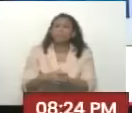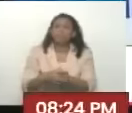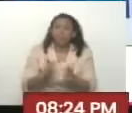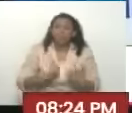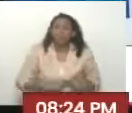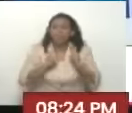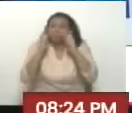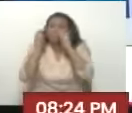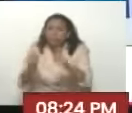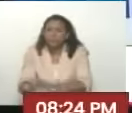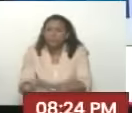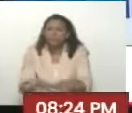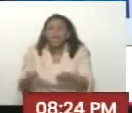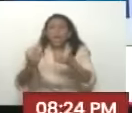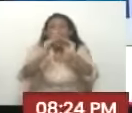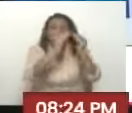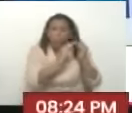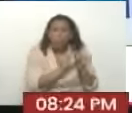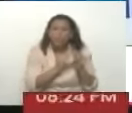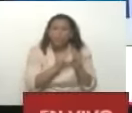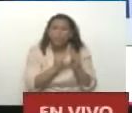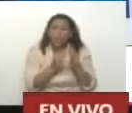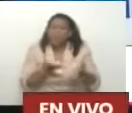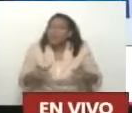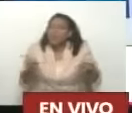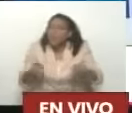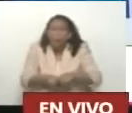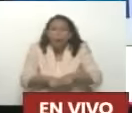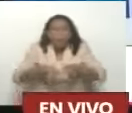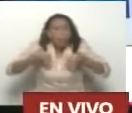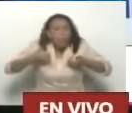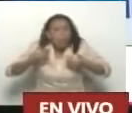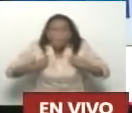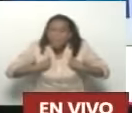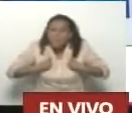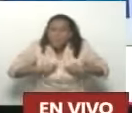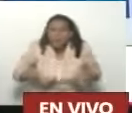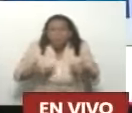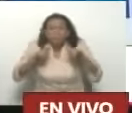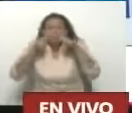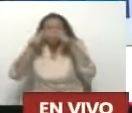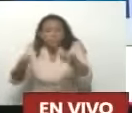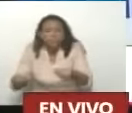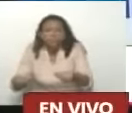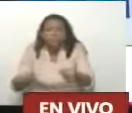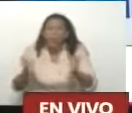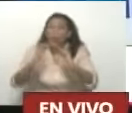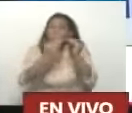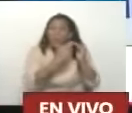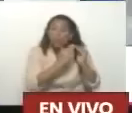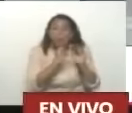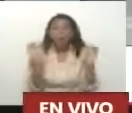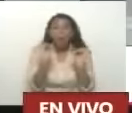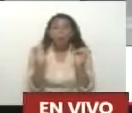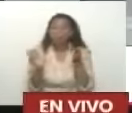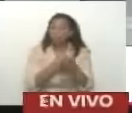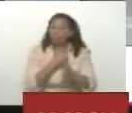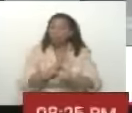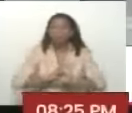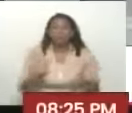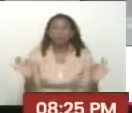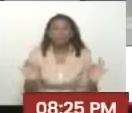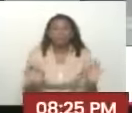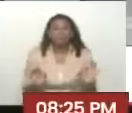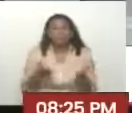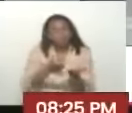entrego Las comunas Como si te entregara Mi vida Comuna O nada Estamos